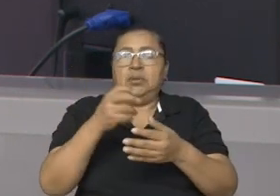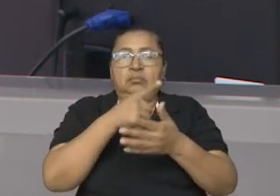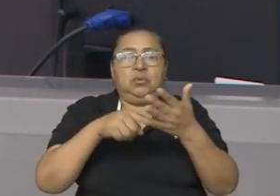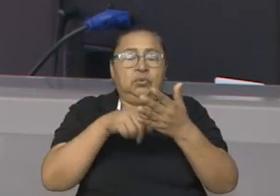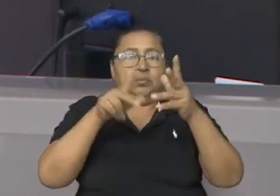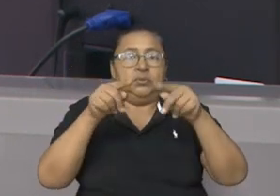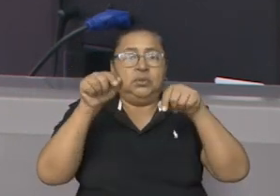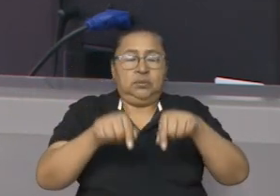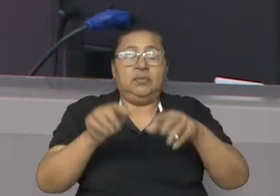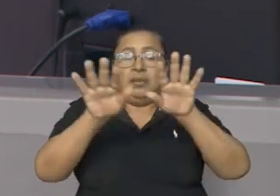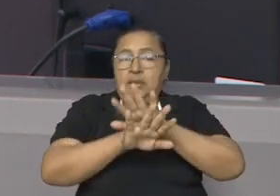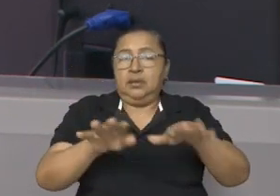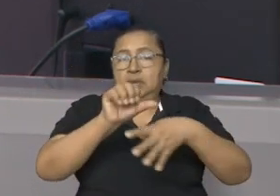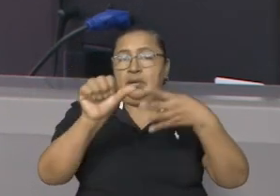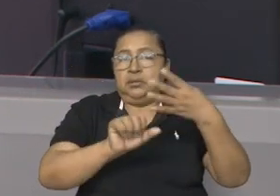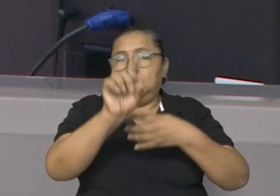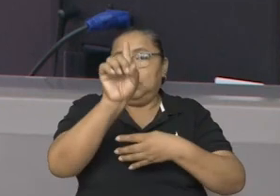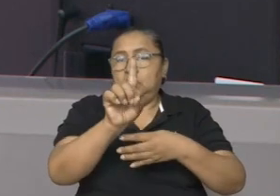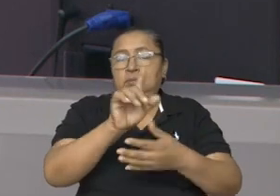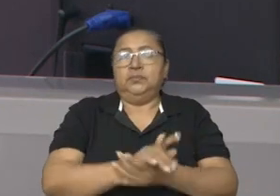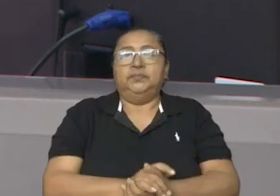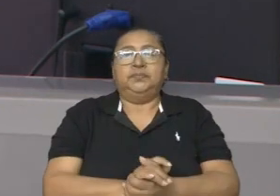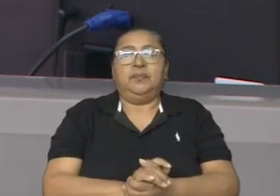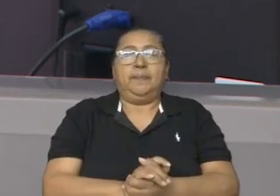presentes. Hasta aquí el artículo 1.